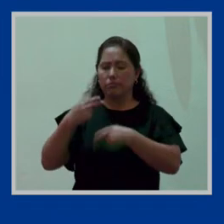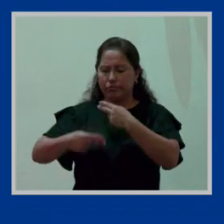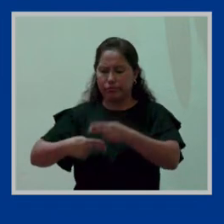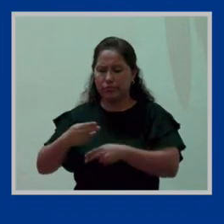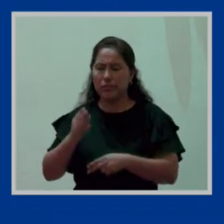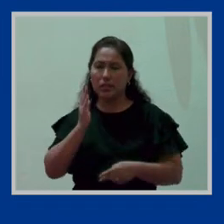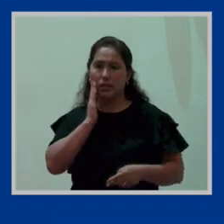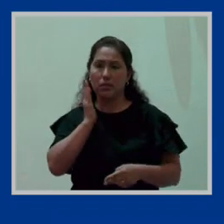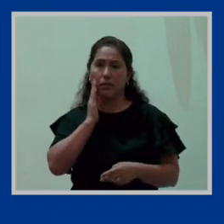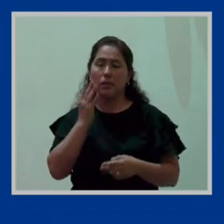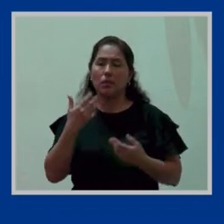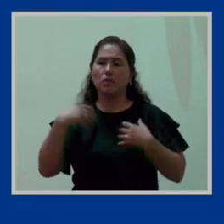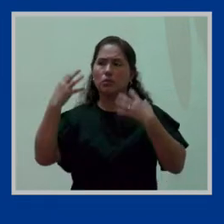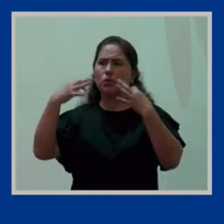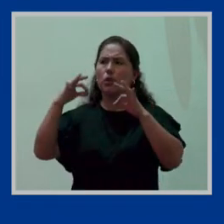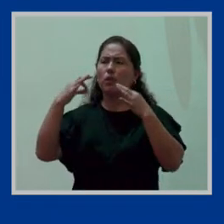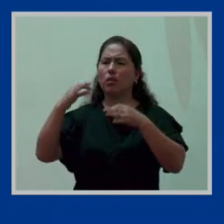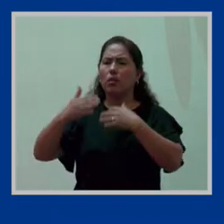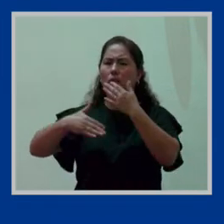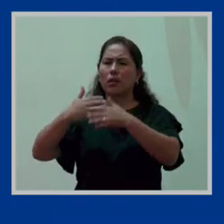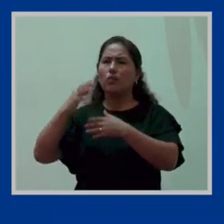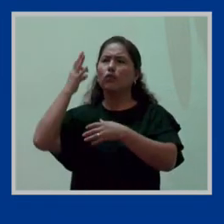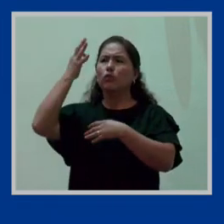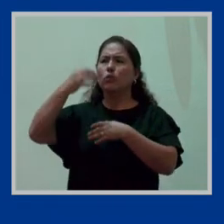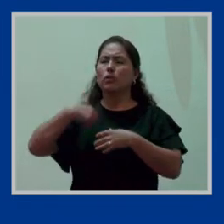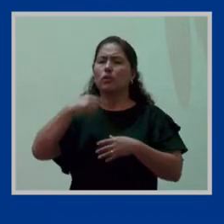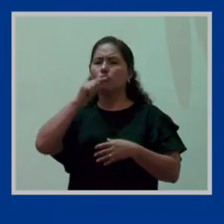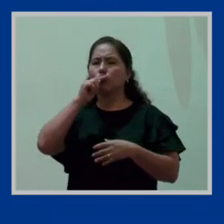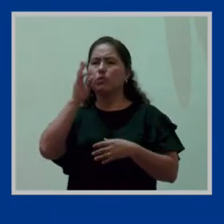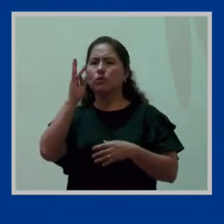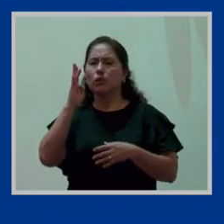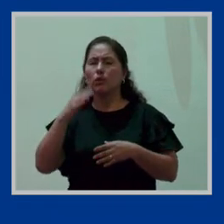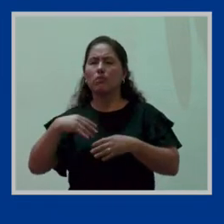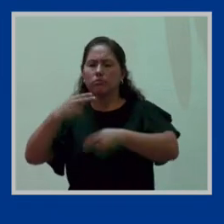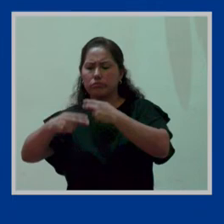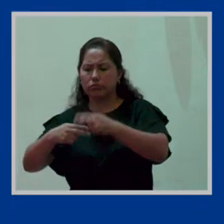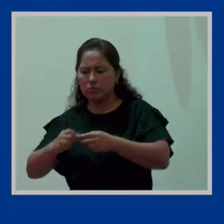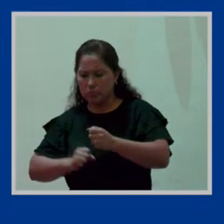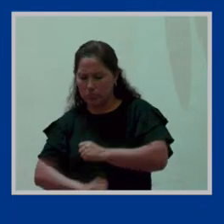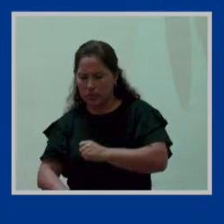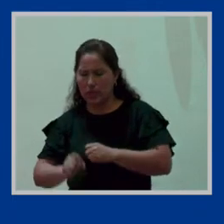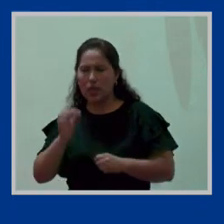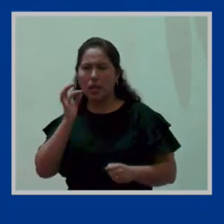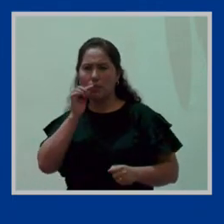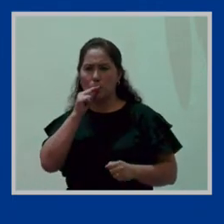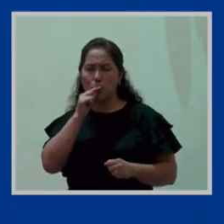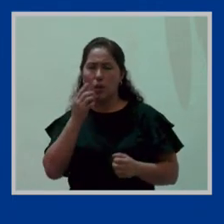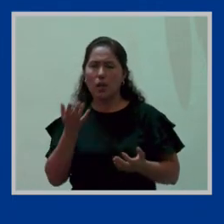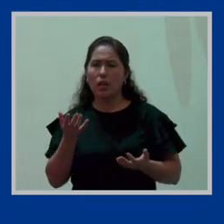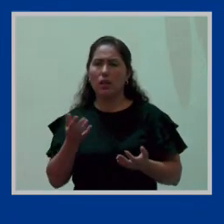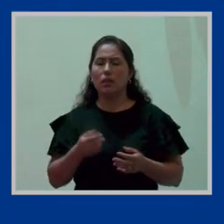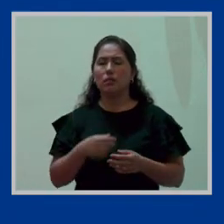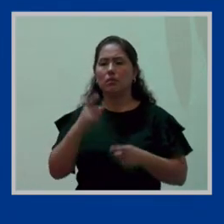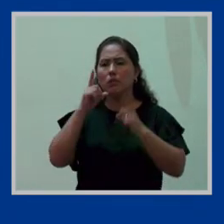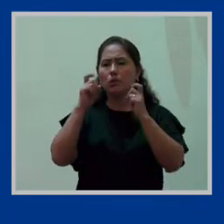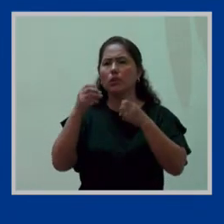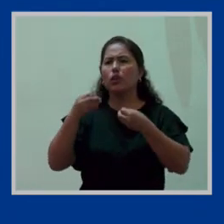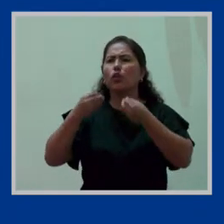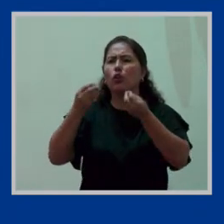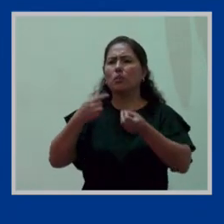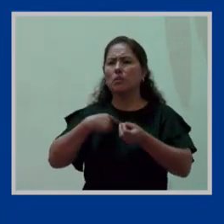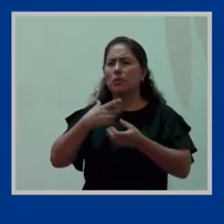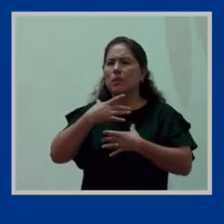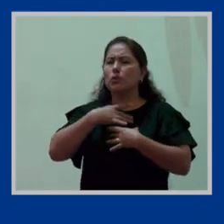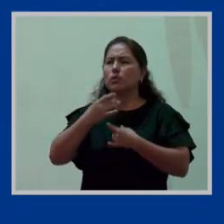somos solteros mañana más tarde tendremos una esposa y de repente tendremos la dicha de tener una hija entonces preguntémonos ¿cómo me